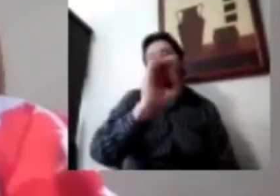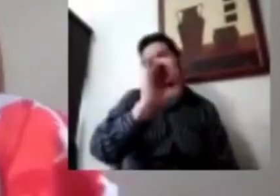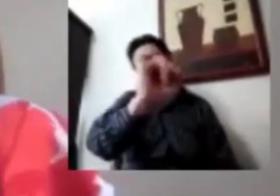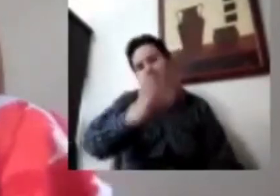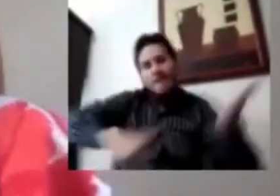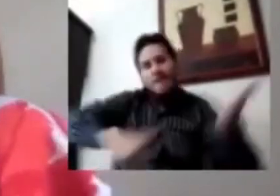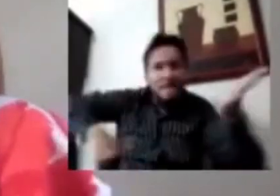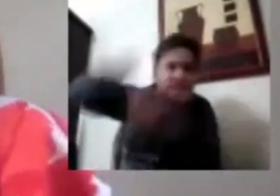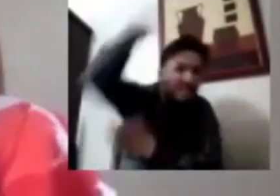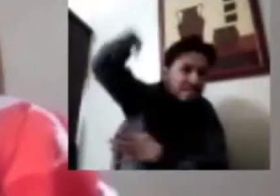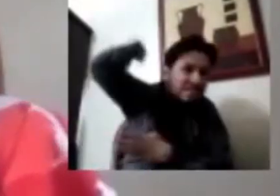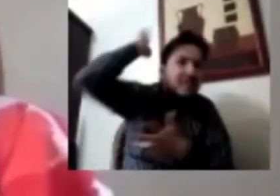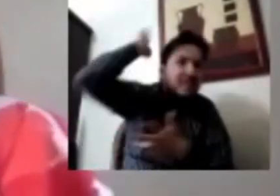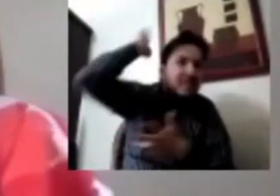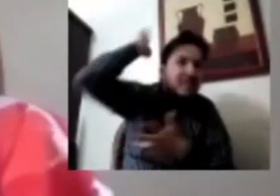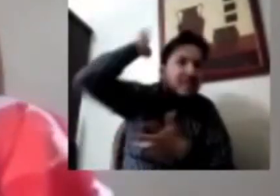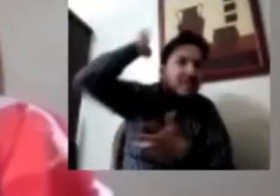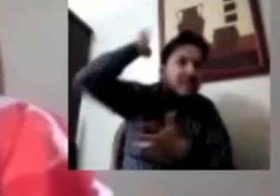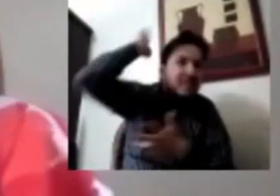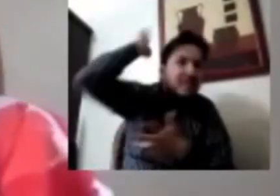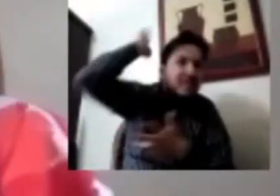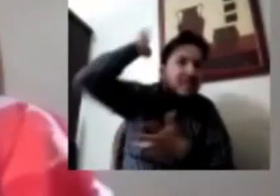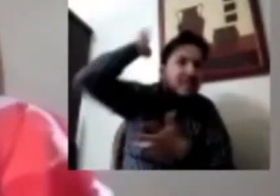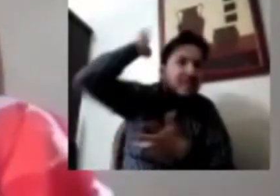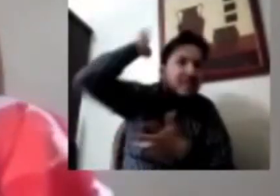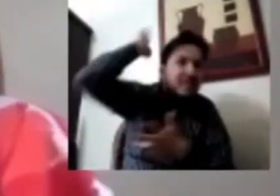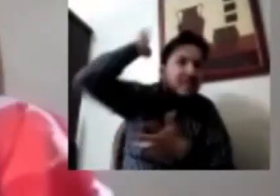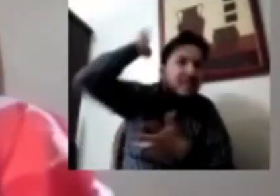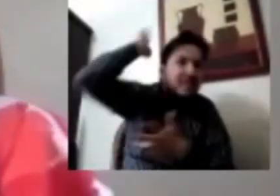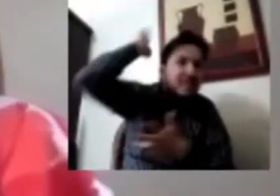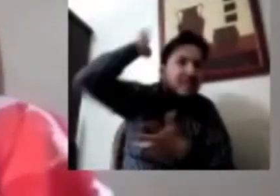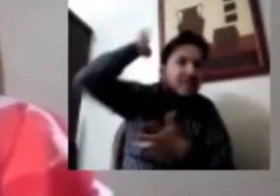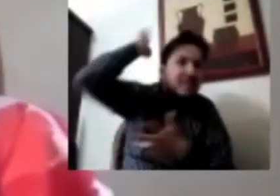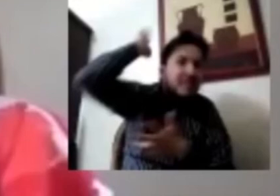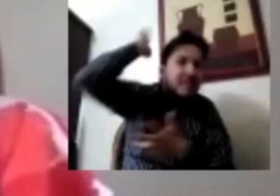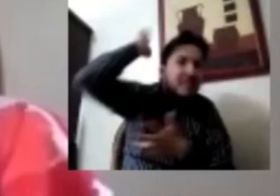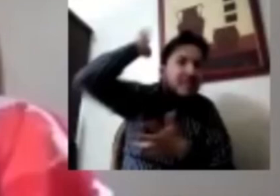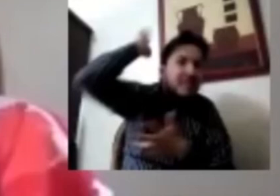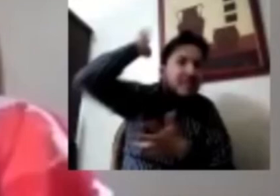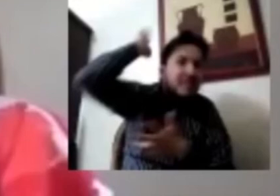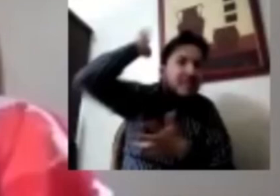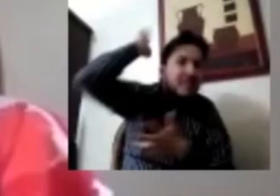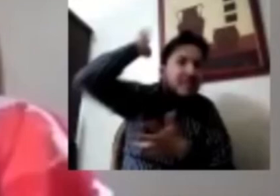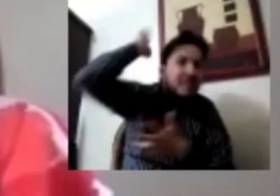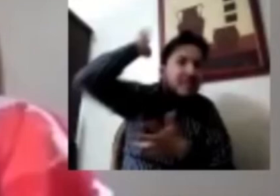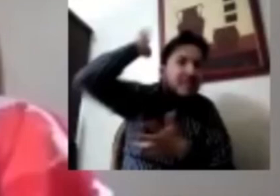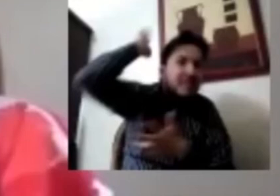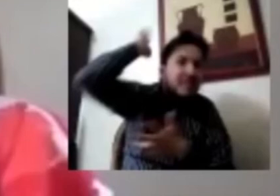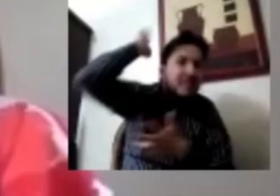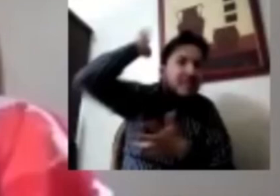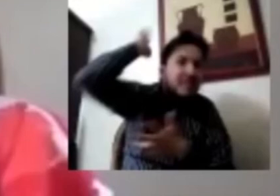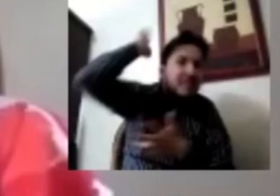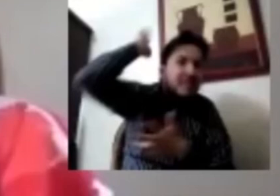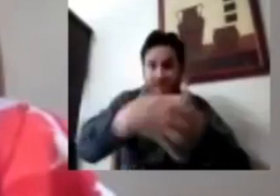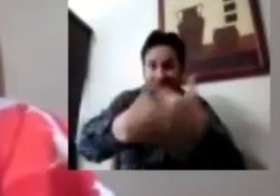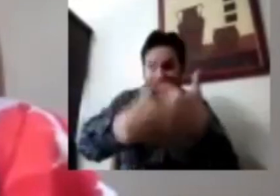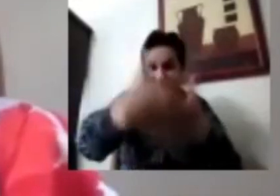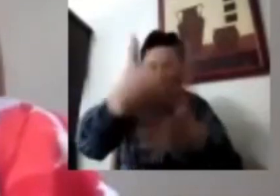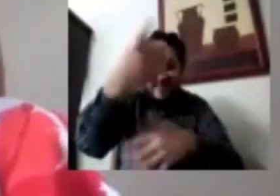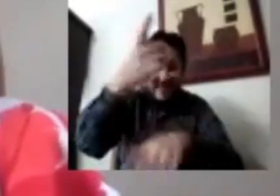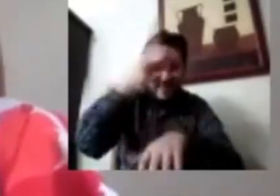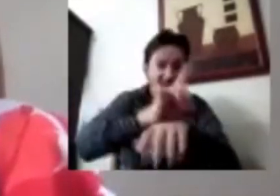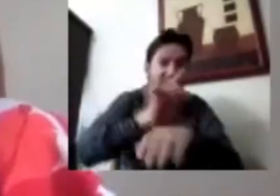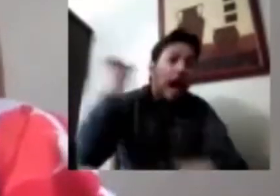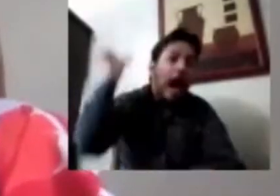no pudieron salir a buscar trabajo por la contingencia. En esta primera quincena de abril, en esta situación tenemos a 5